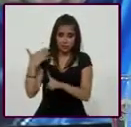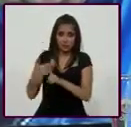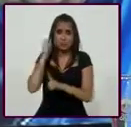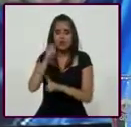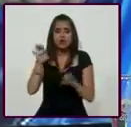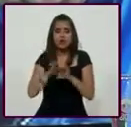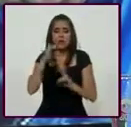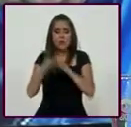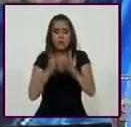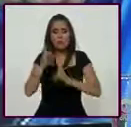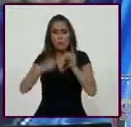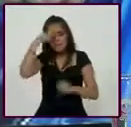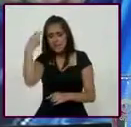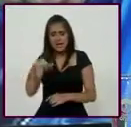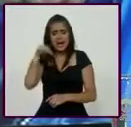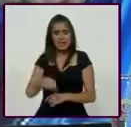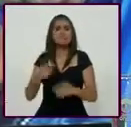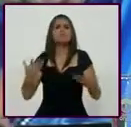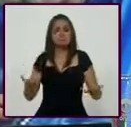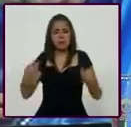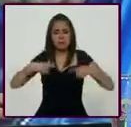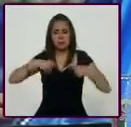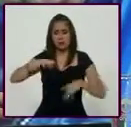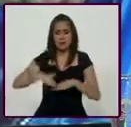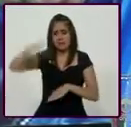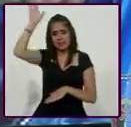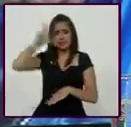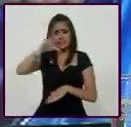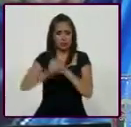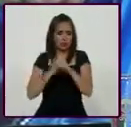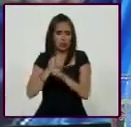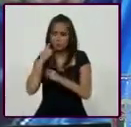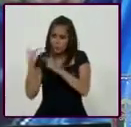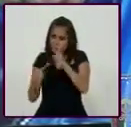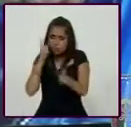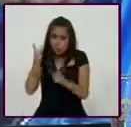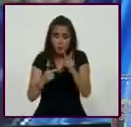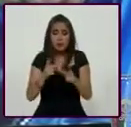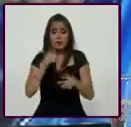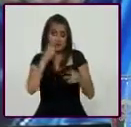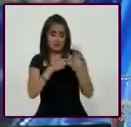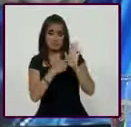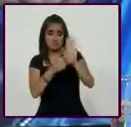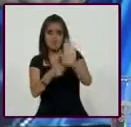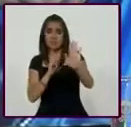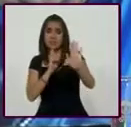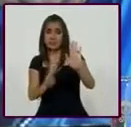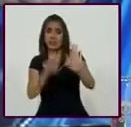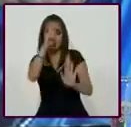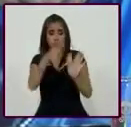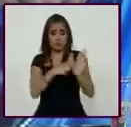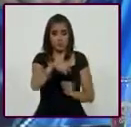activación física de los mexicanos en la población mayor de 18 años. Entonces, nos hablan los resultados que en el